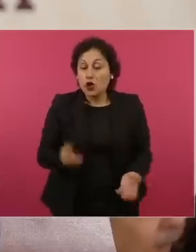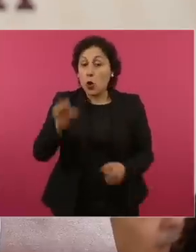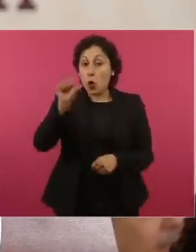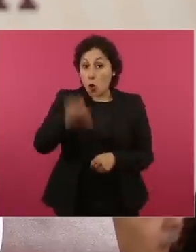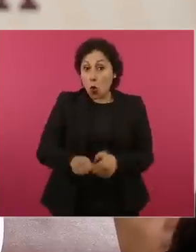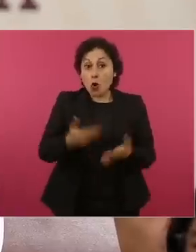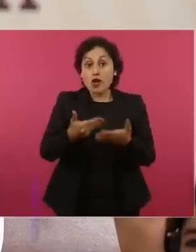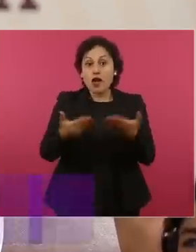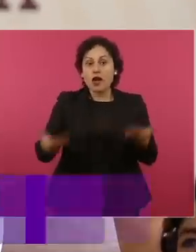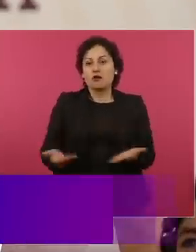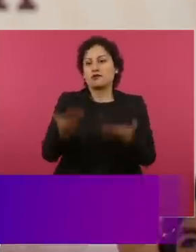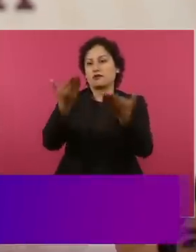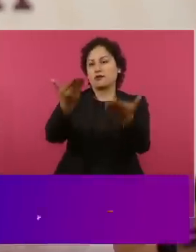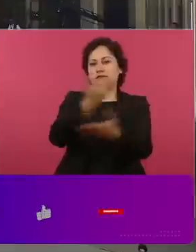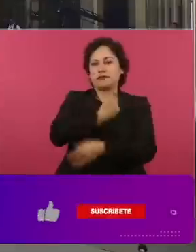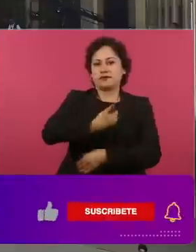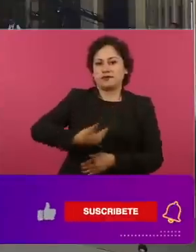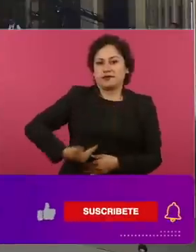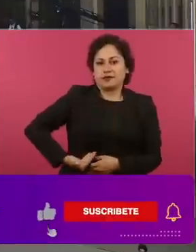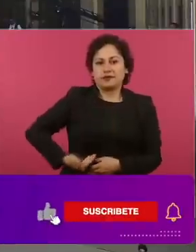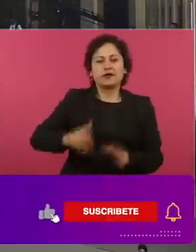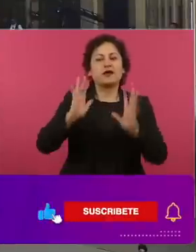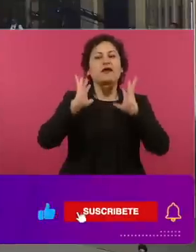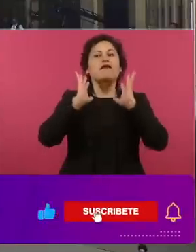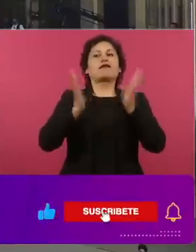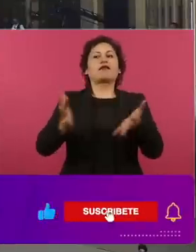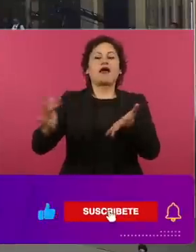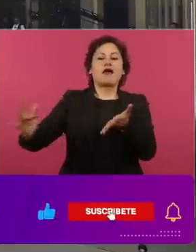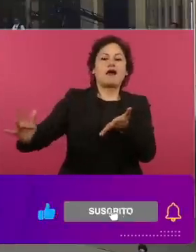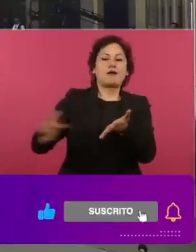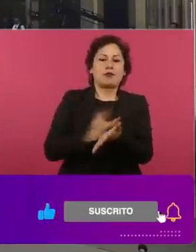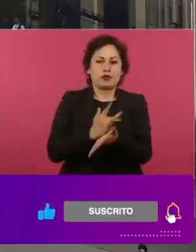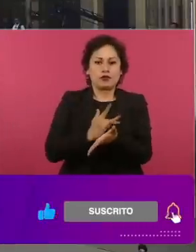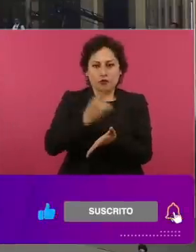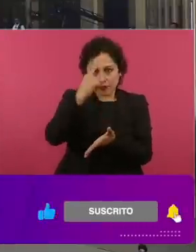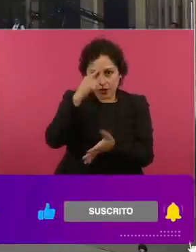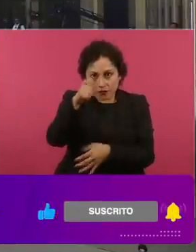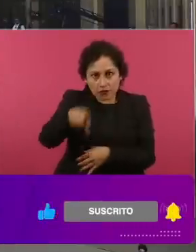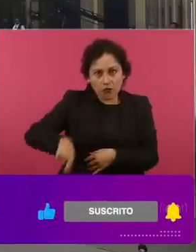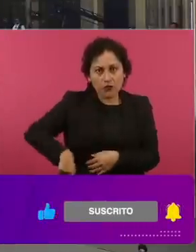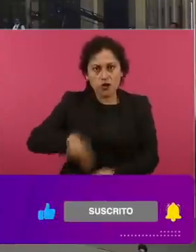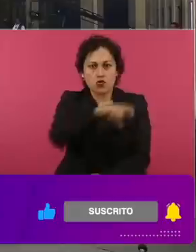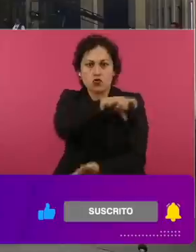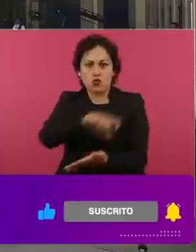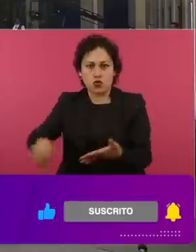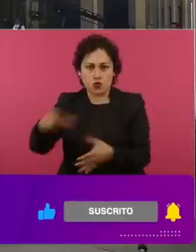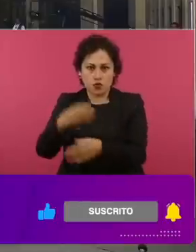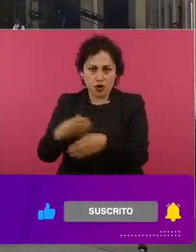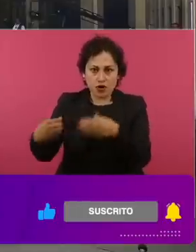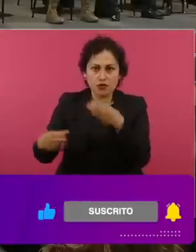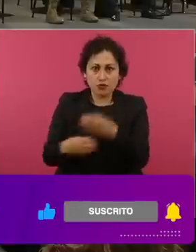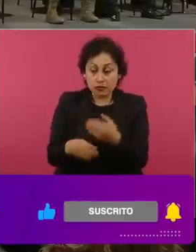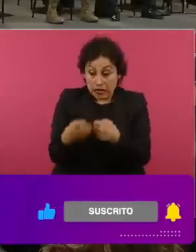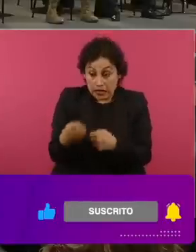este apoyo se cristaliza en la compraventa de los bienes. Esta compraventa de estos bienes va a traer como consecuencia, primero,